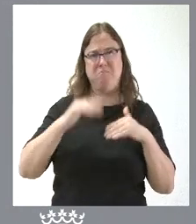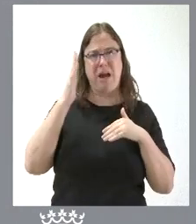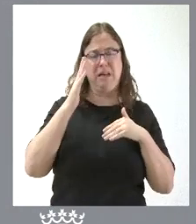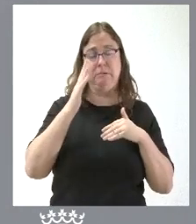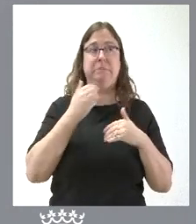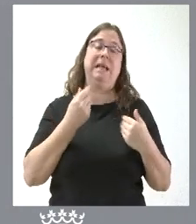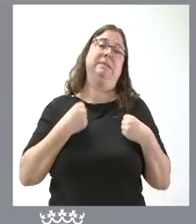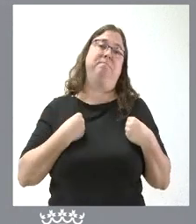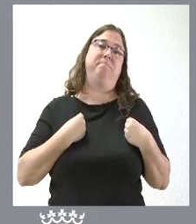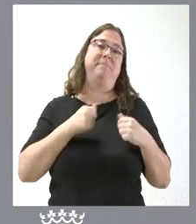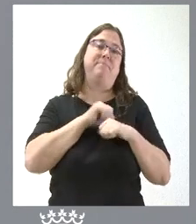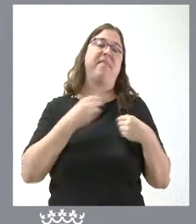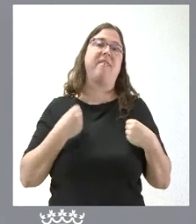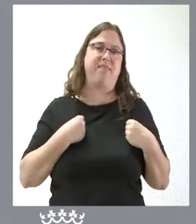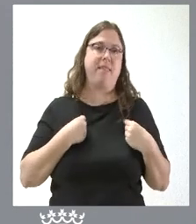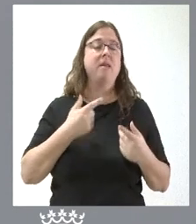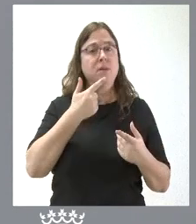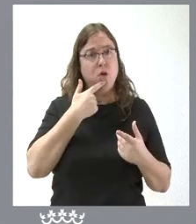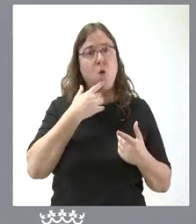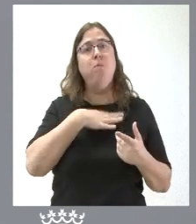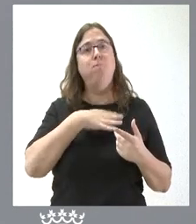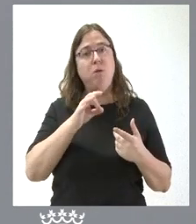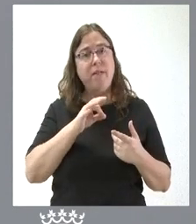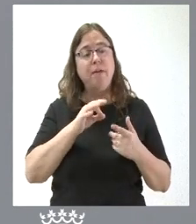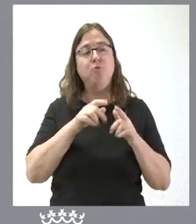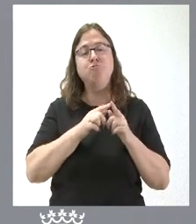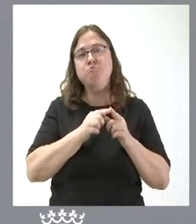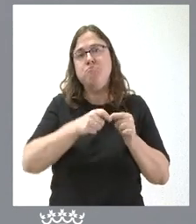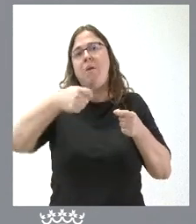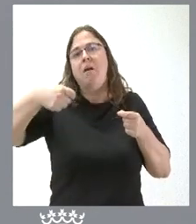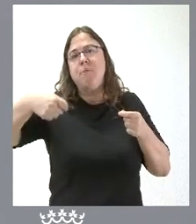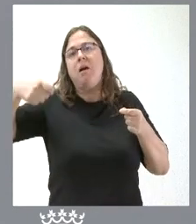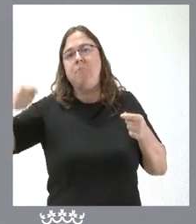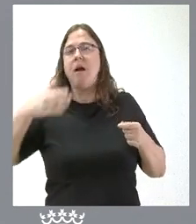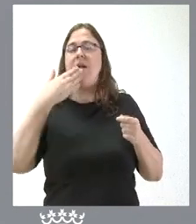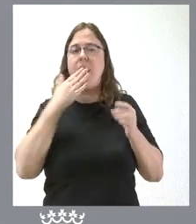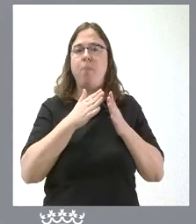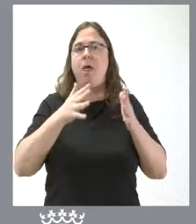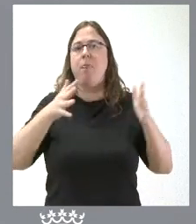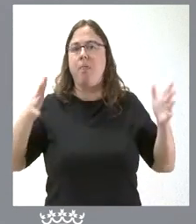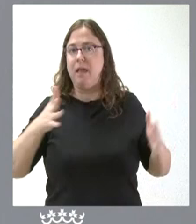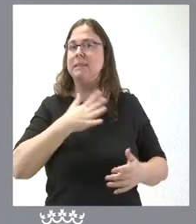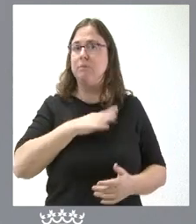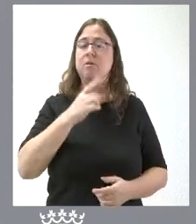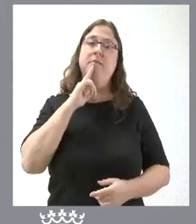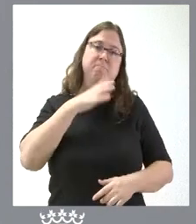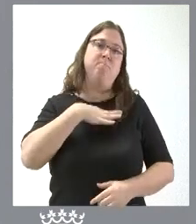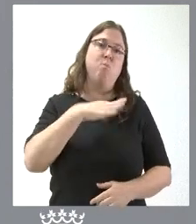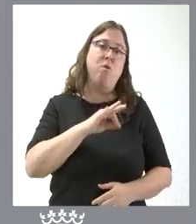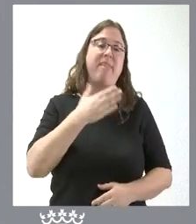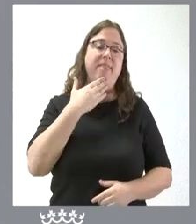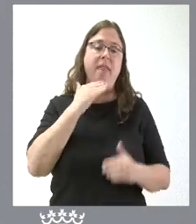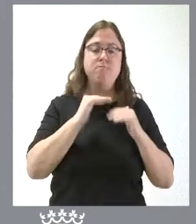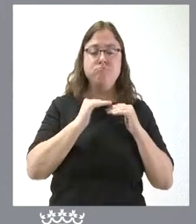mundo y esto es algo que tenemos siempre abierto a la posibilidad de ir extendiendo por las posibilidades lógicamente de aumentar las